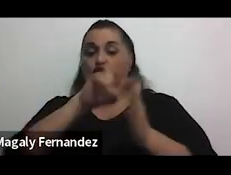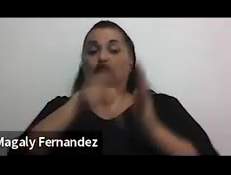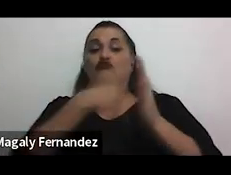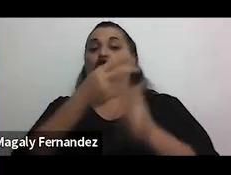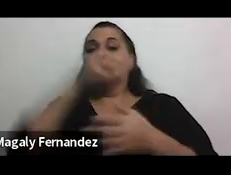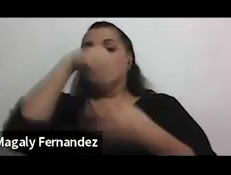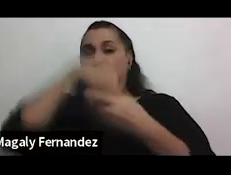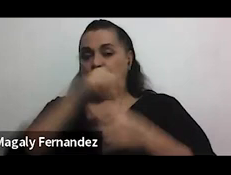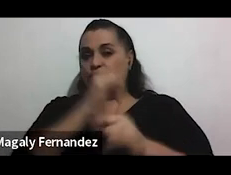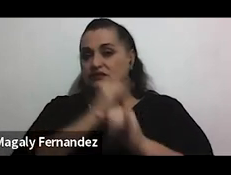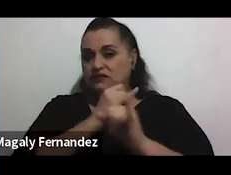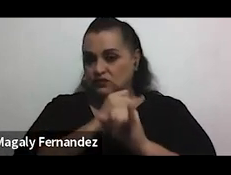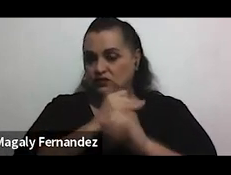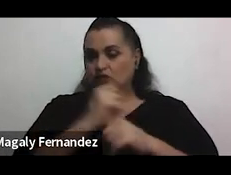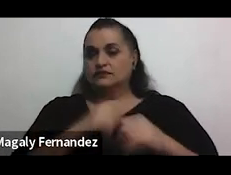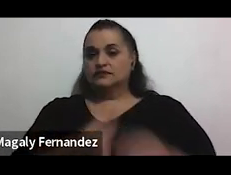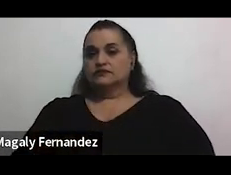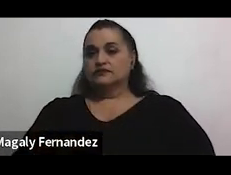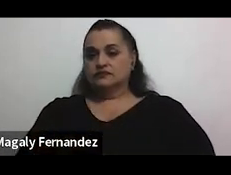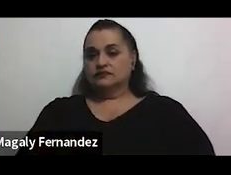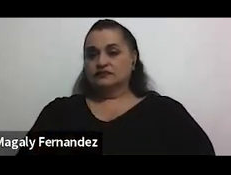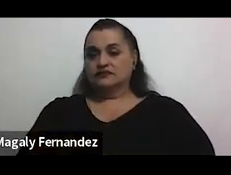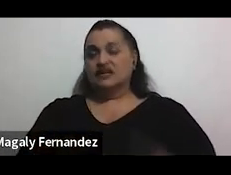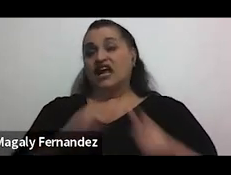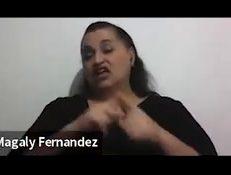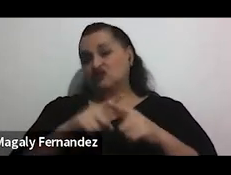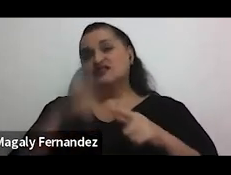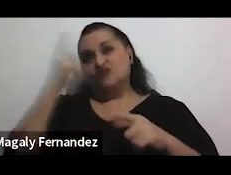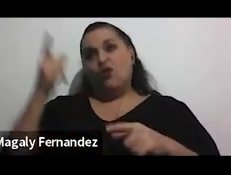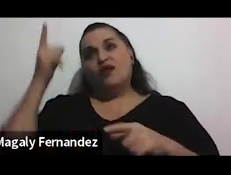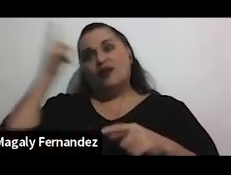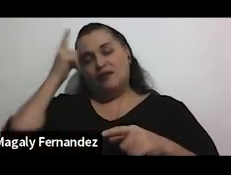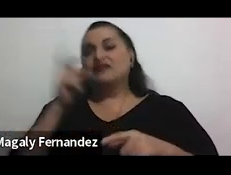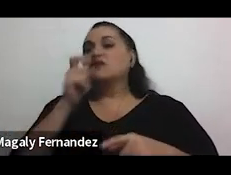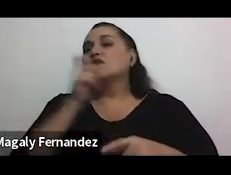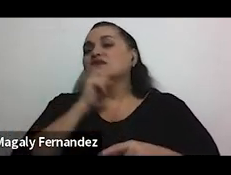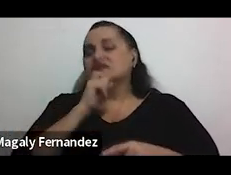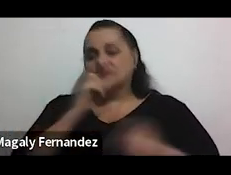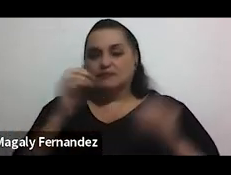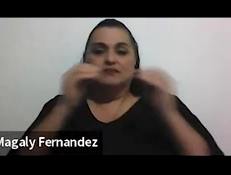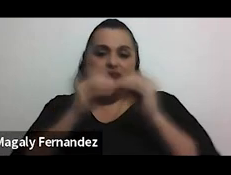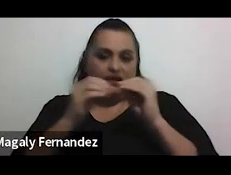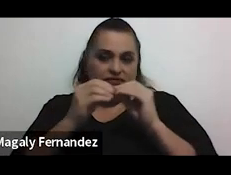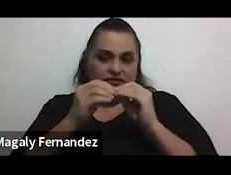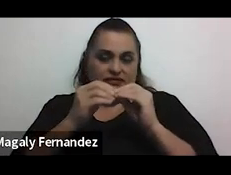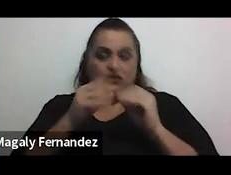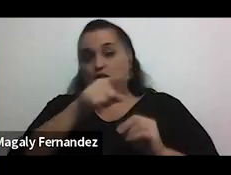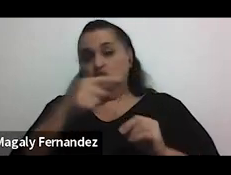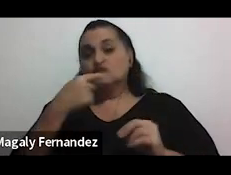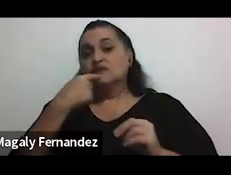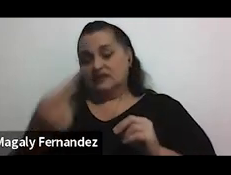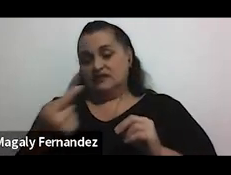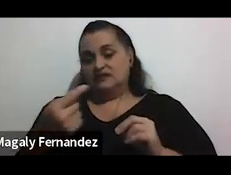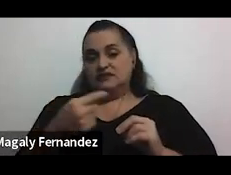institución y entonces evidentemente también cuesta mucho más que como bien lo acabas de decir